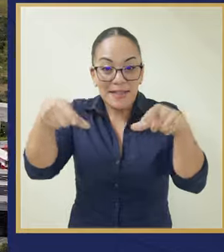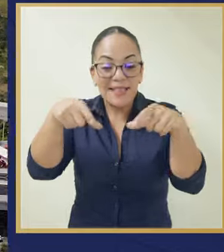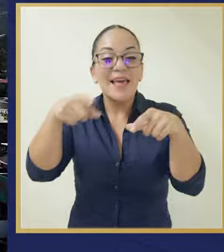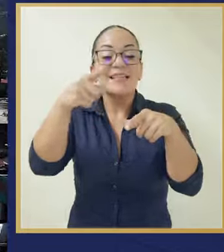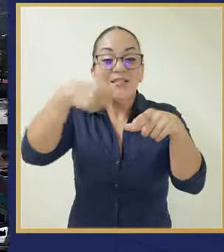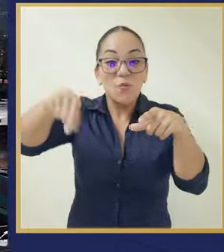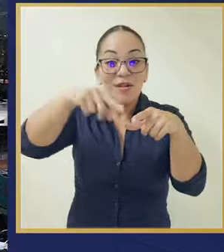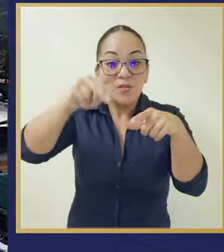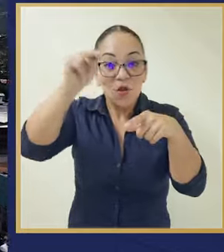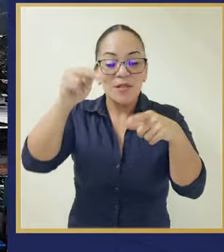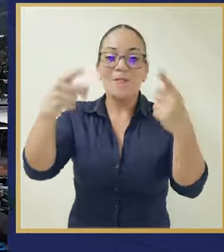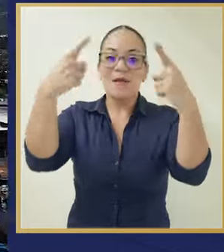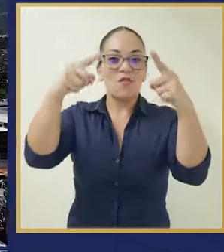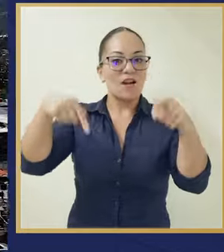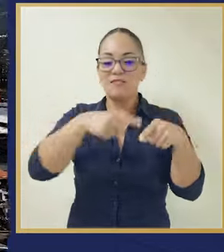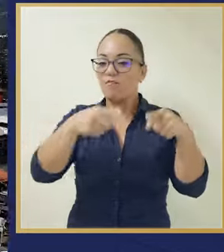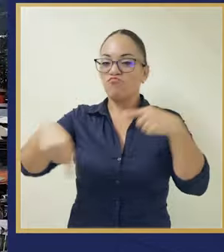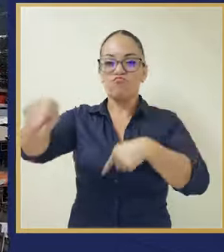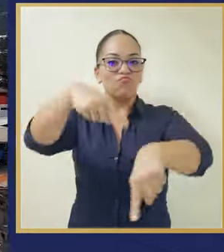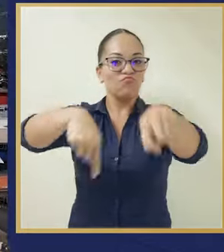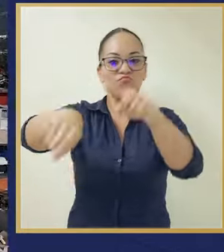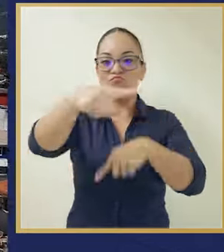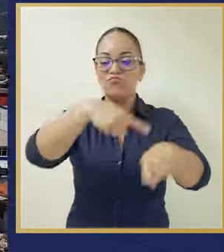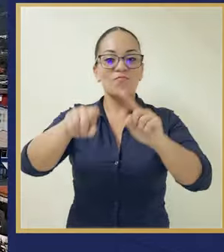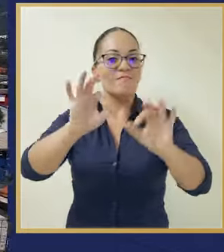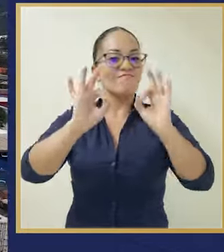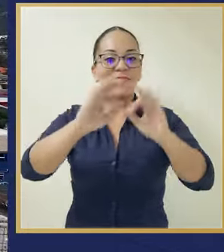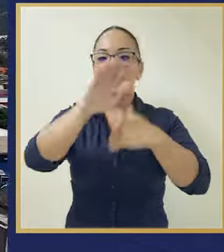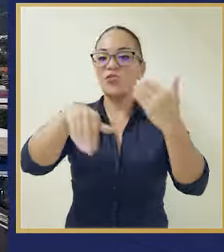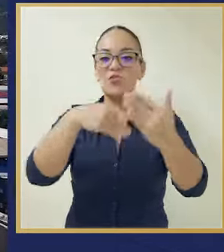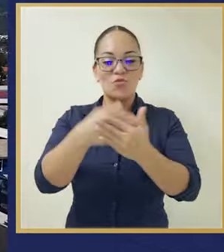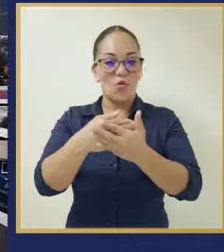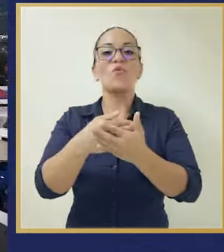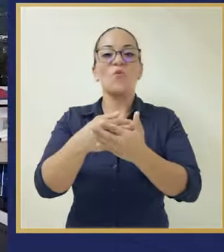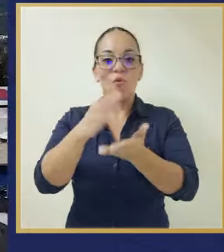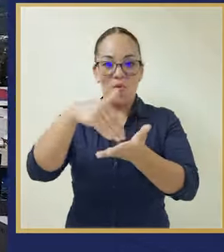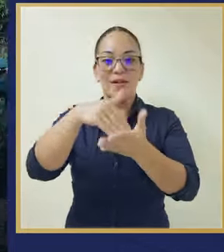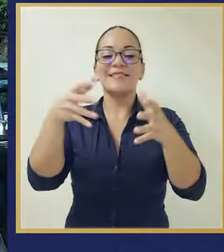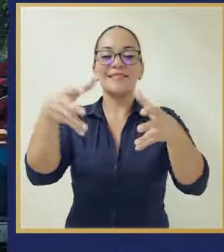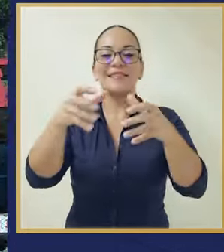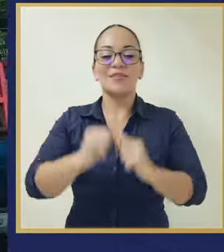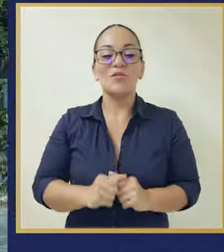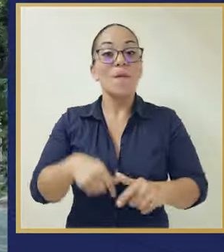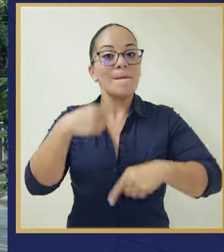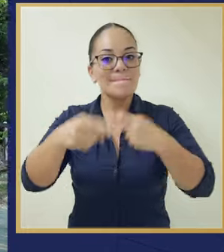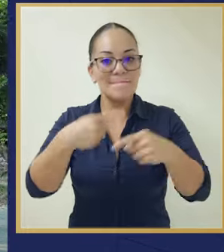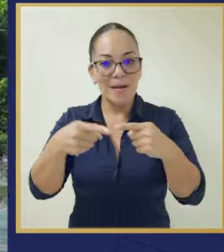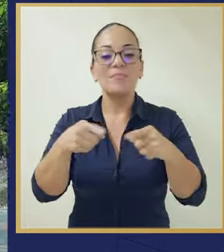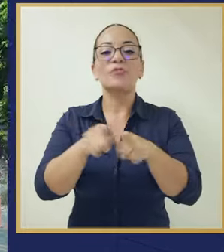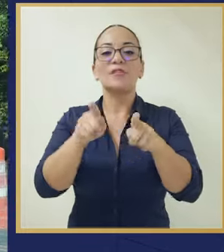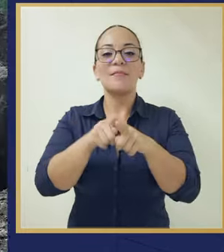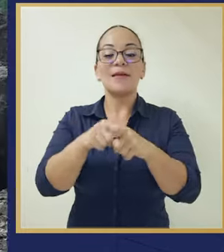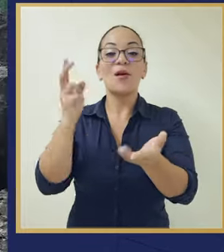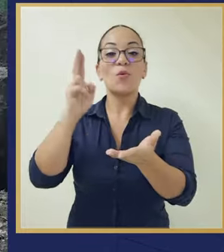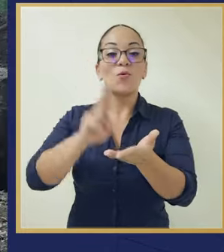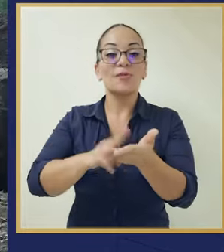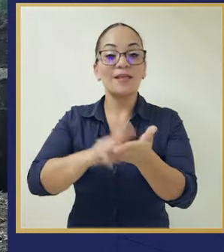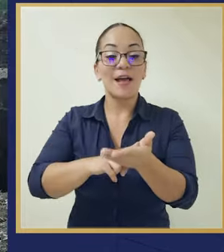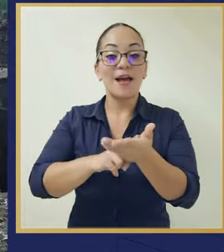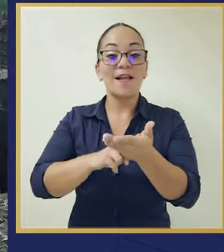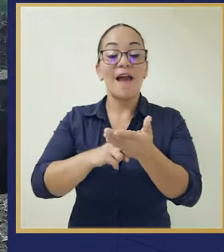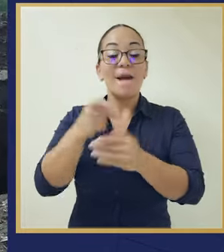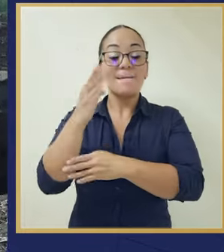norte para que el anillo se convierta en el distribuidor por excelencia de todo el área metropolitana. Y pronto vamos a estar adjudicando